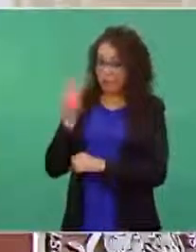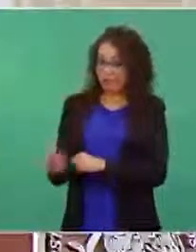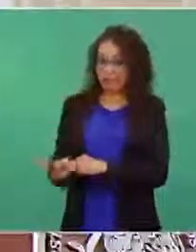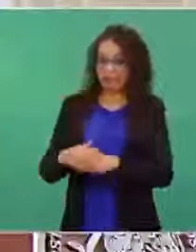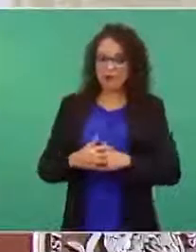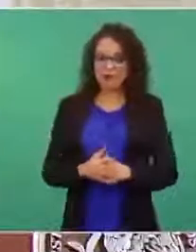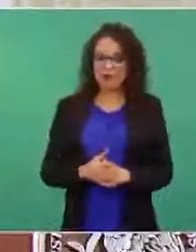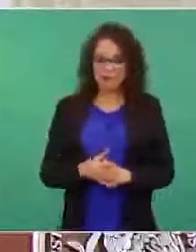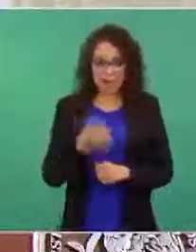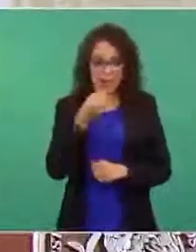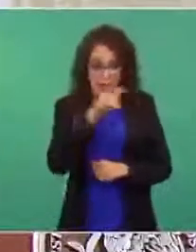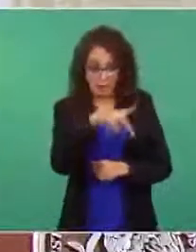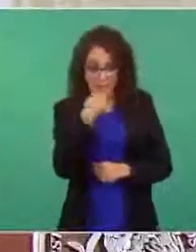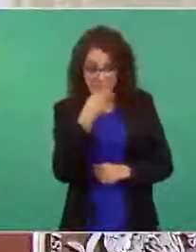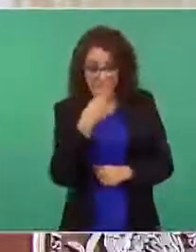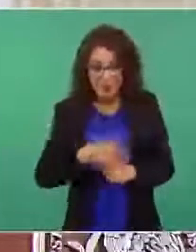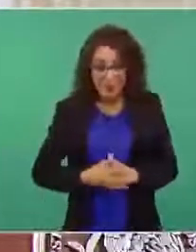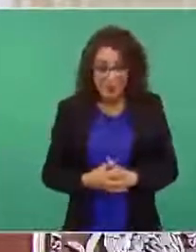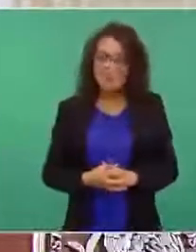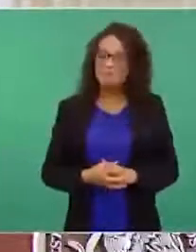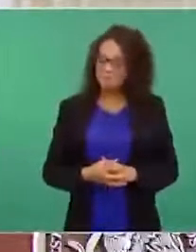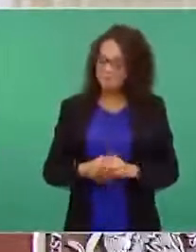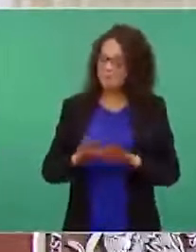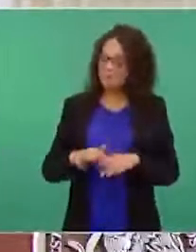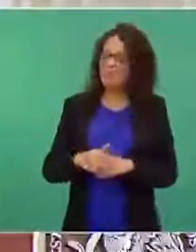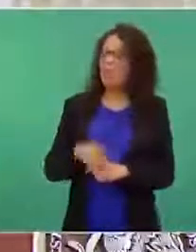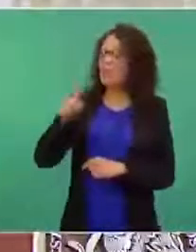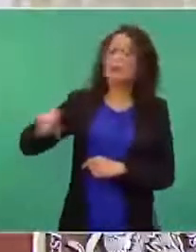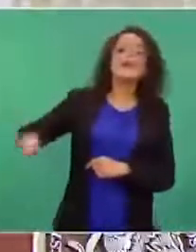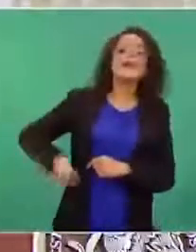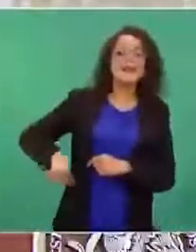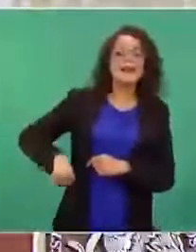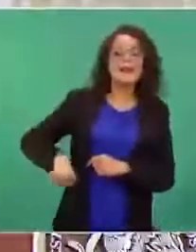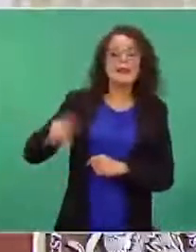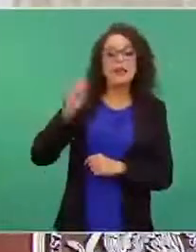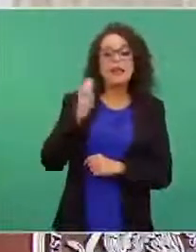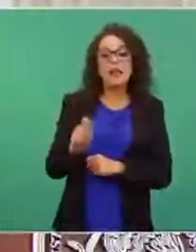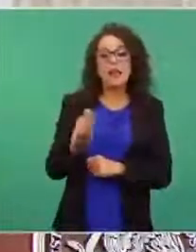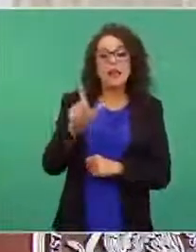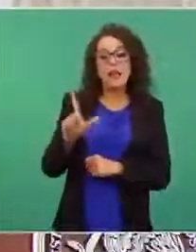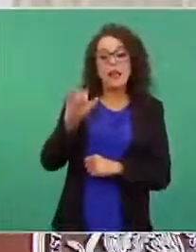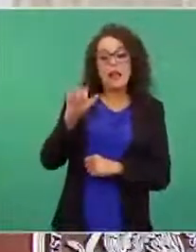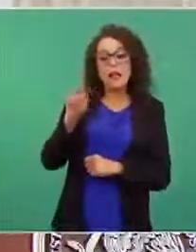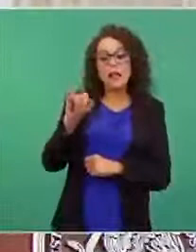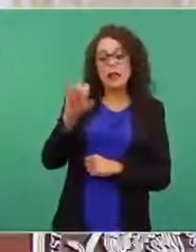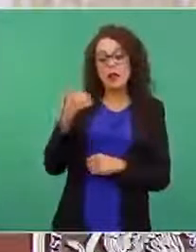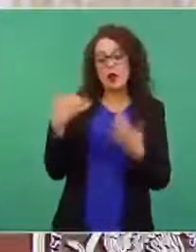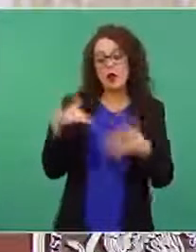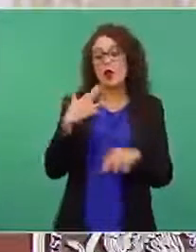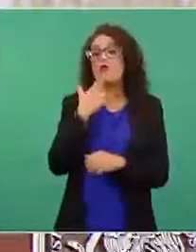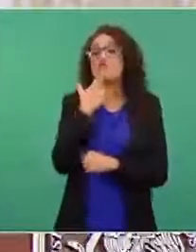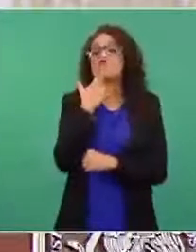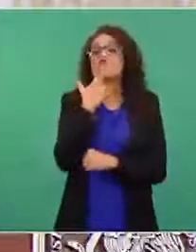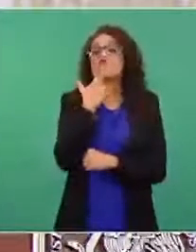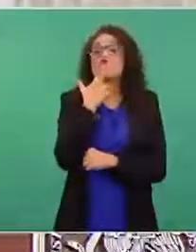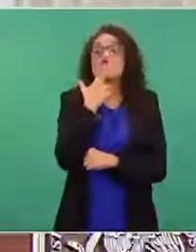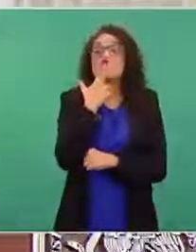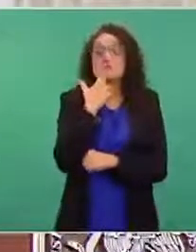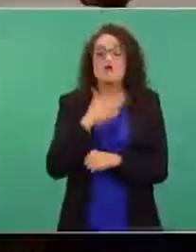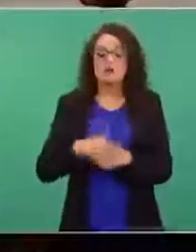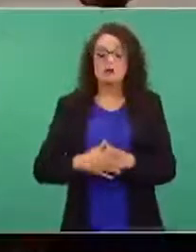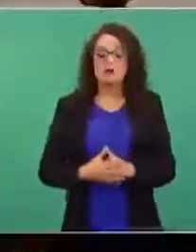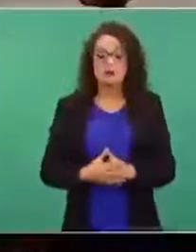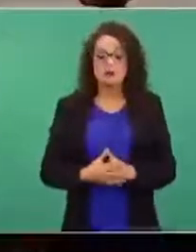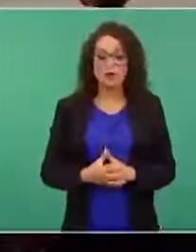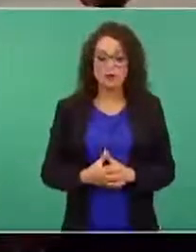Que les importa mucho el litio a